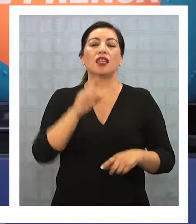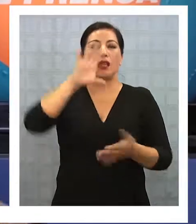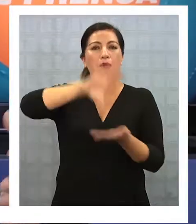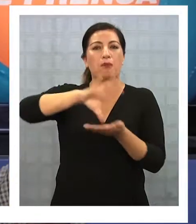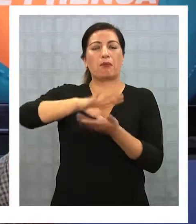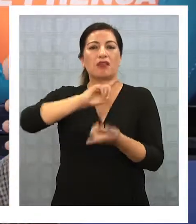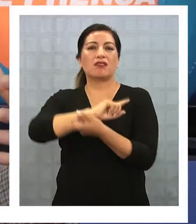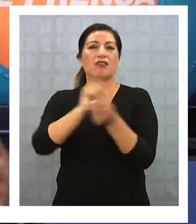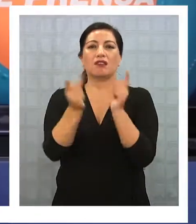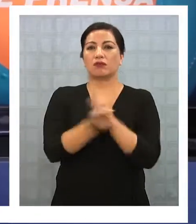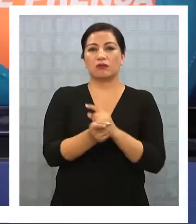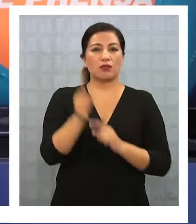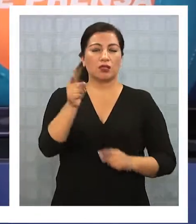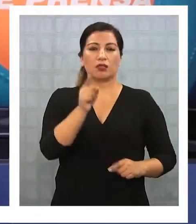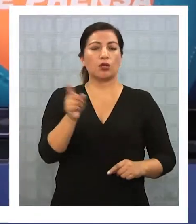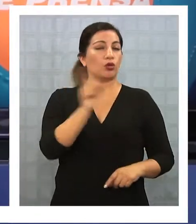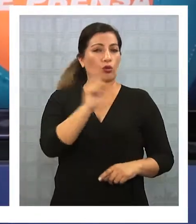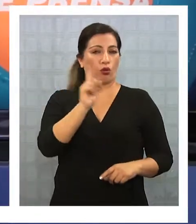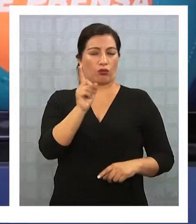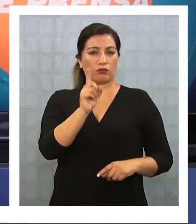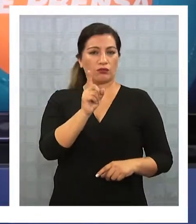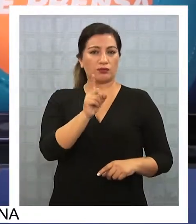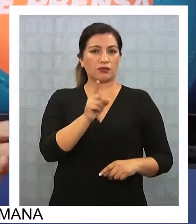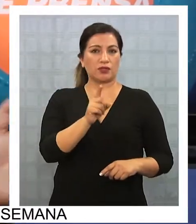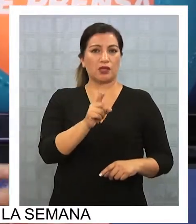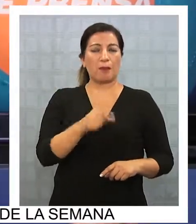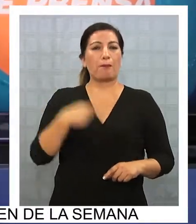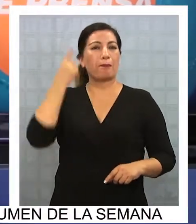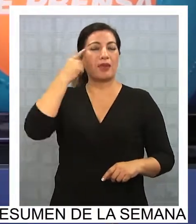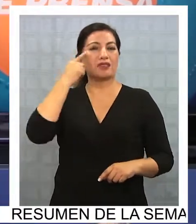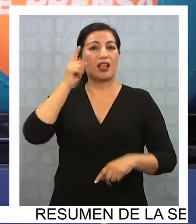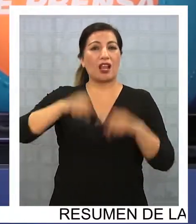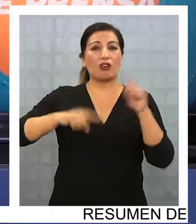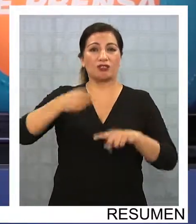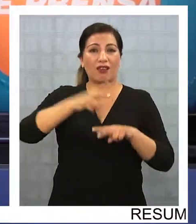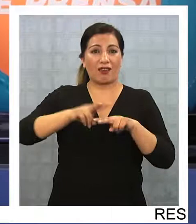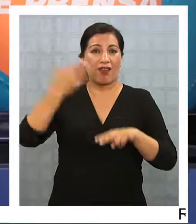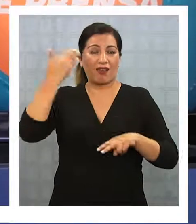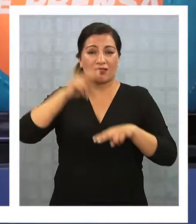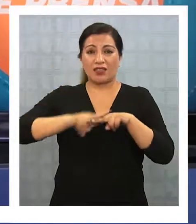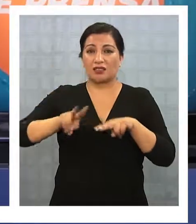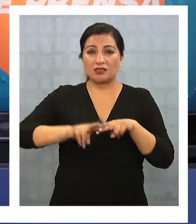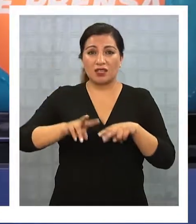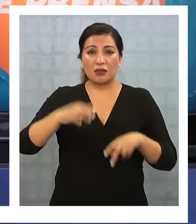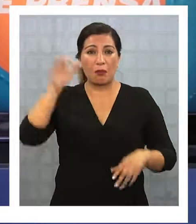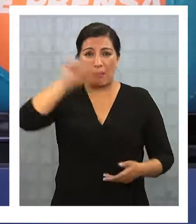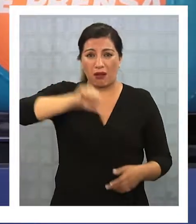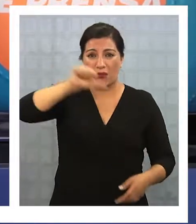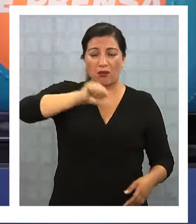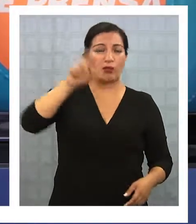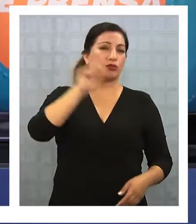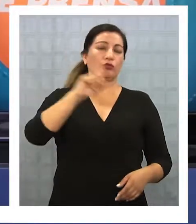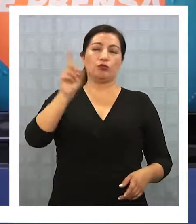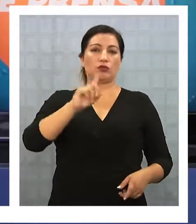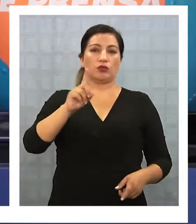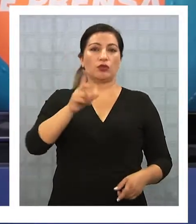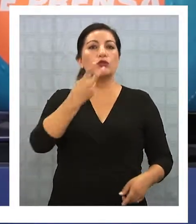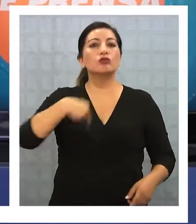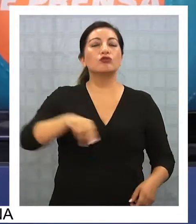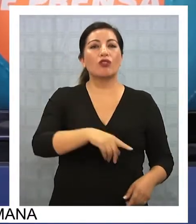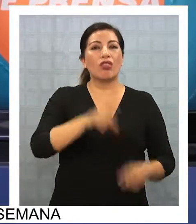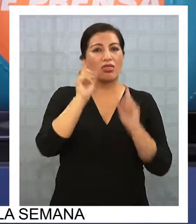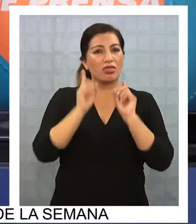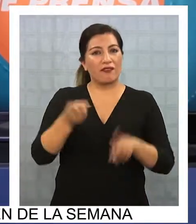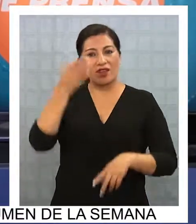de que aquí la historia comienza como si todas las cosas que se han hecho son todas malas yo tengo una lógica distinta creo que hay que cuidar las cosas buenas que hemos hecho y